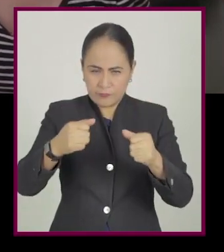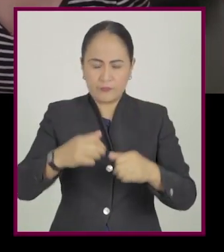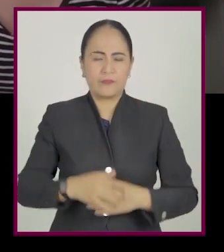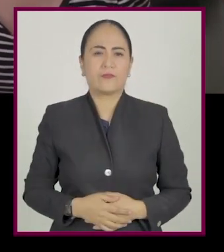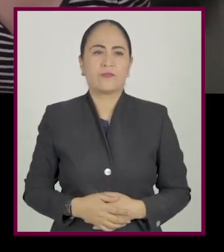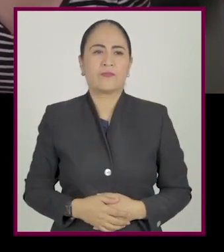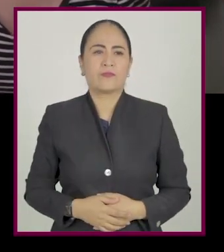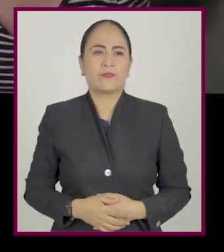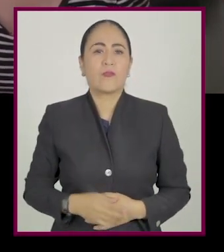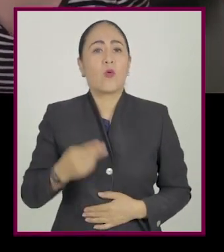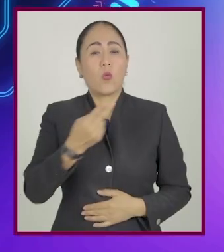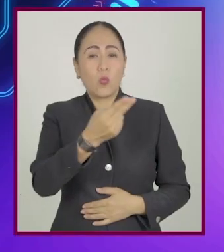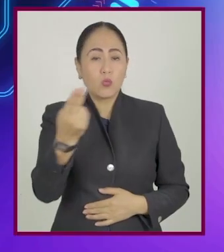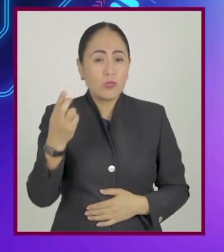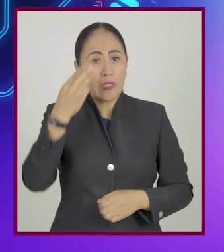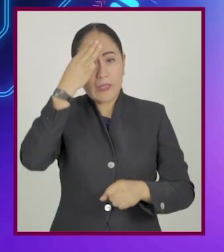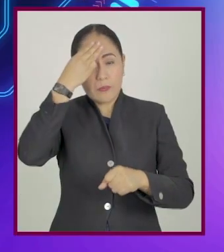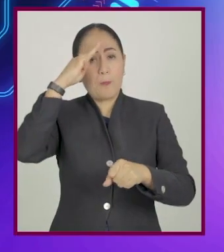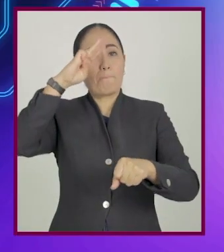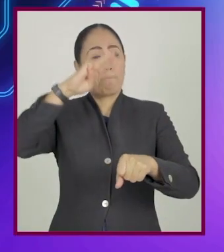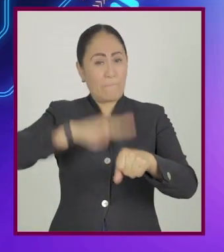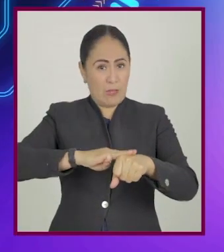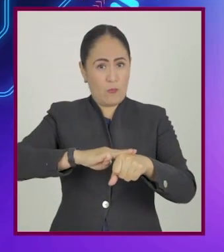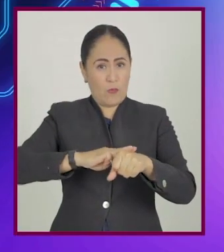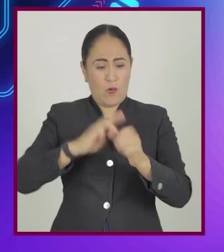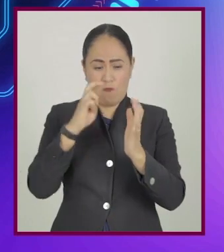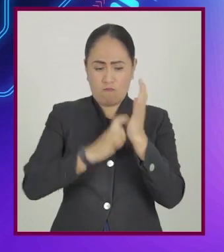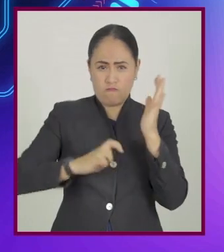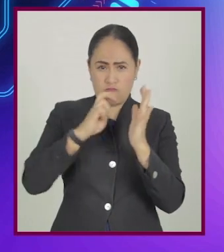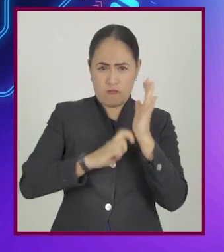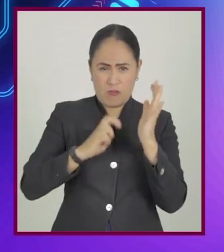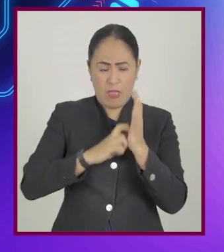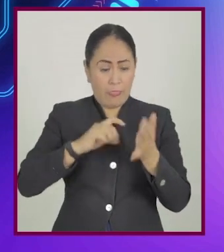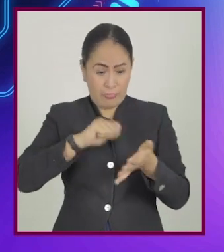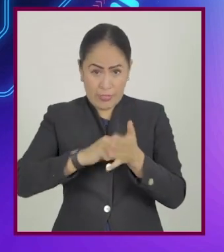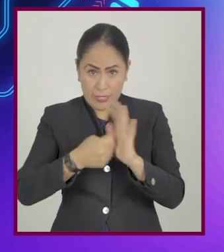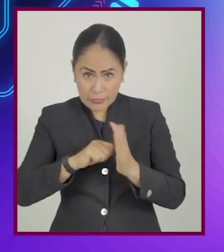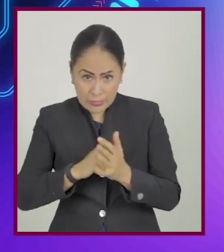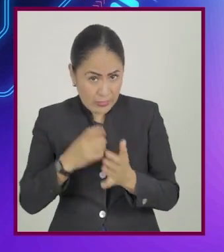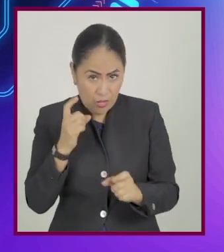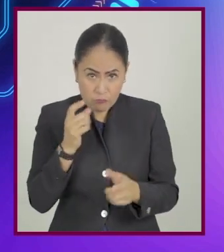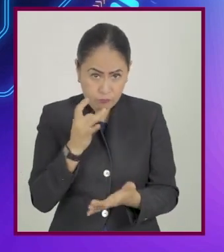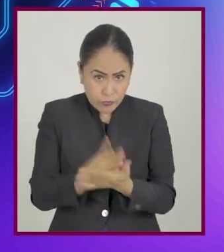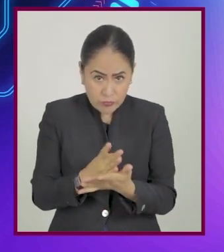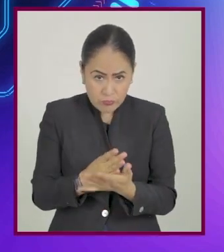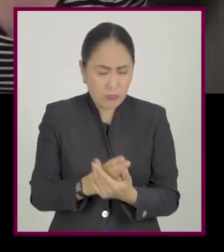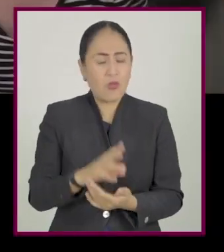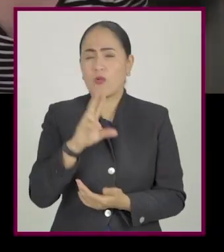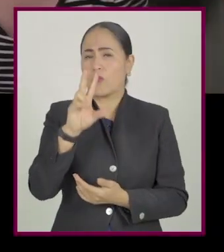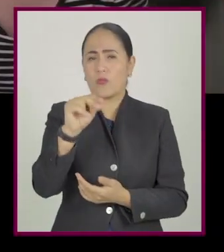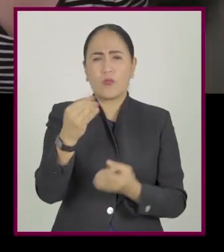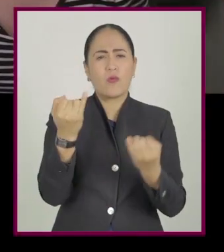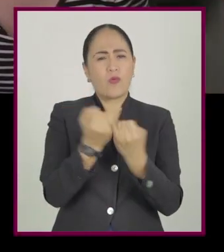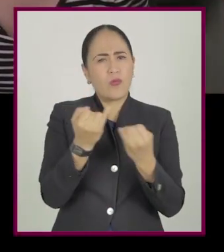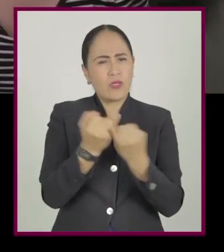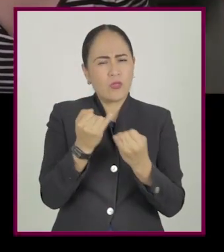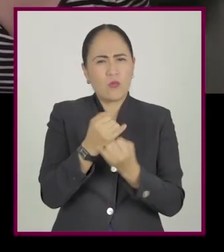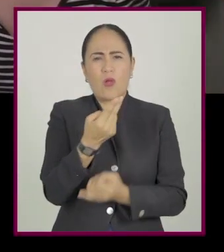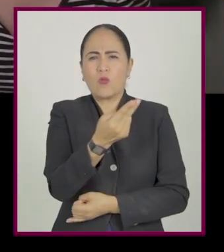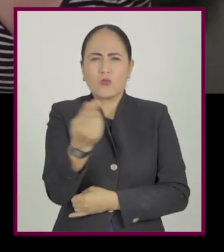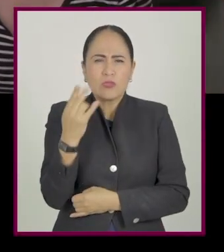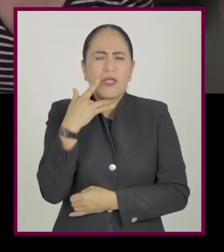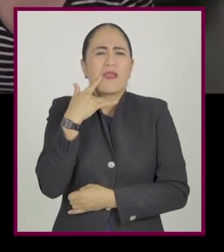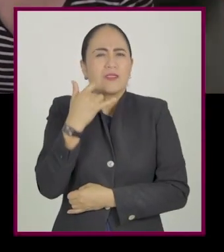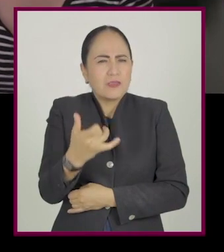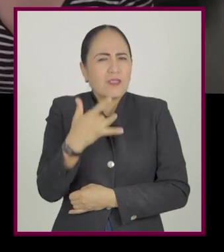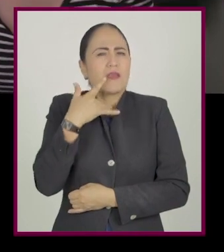cuenta lo siguiente. Para mejorar la memoria no es suficiente con el uso de las técnicas. También es necesario